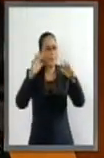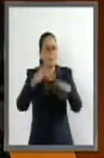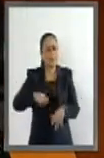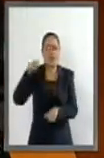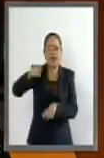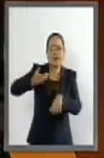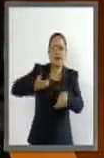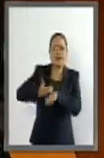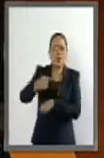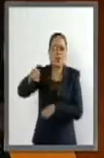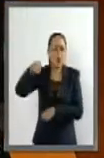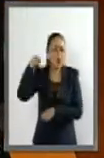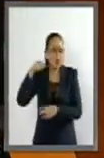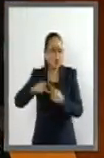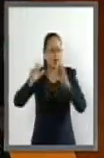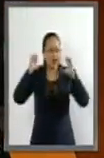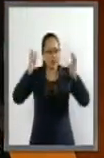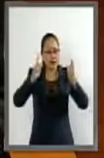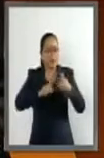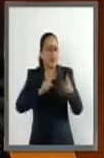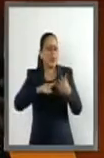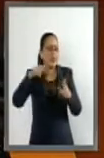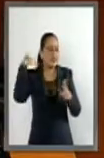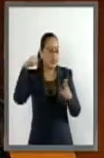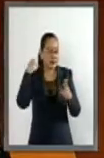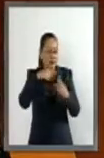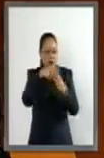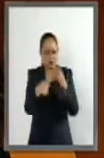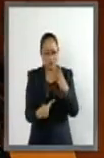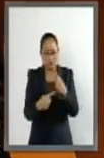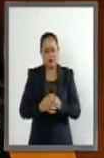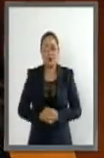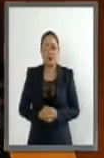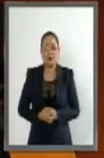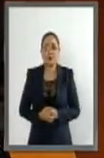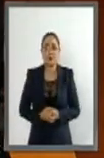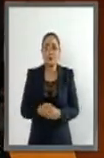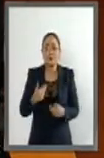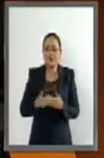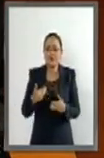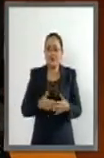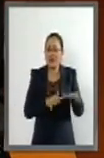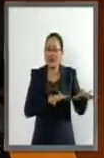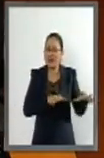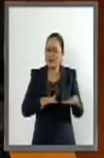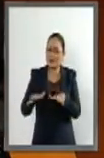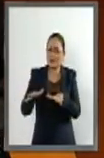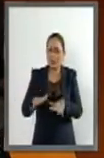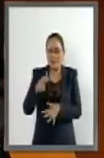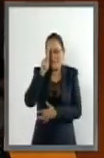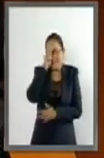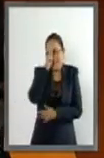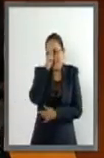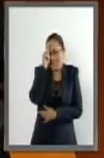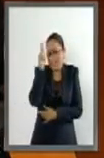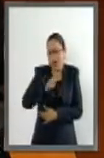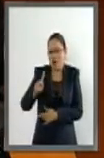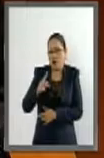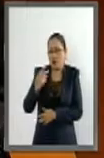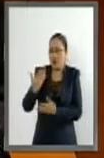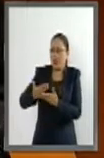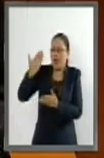Oaxaca, Chiapas y Tabasco. Ha sido el movimiento telúrico más intenso desde